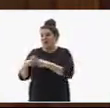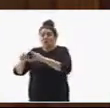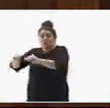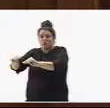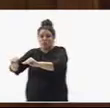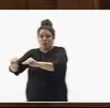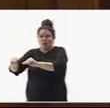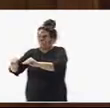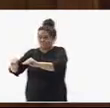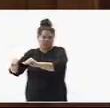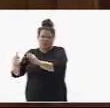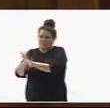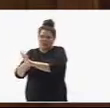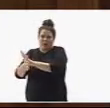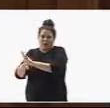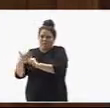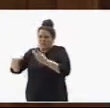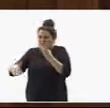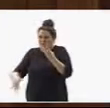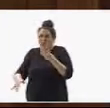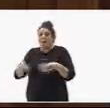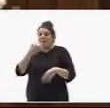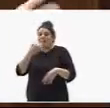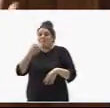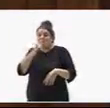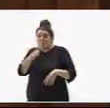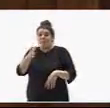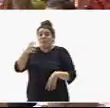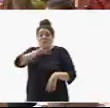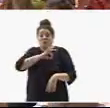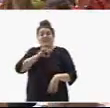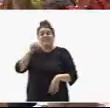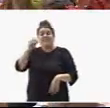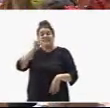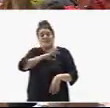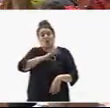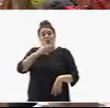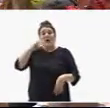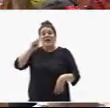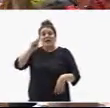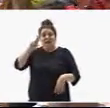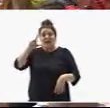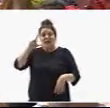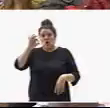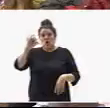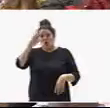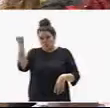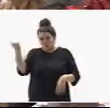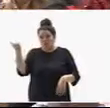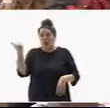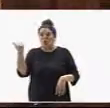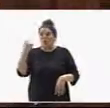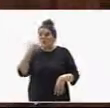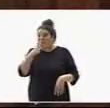Francanario, el señor Carlos Alonso. Su estabilidad es depender del Partido Popular en